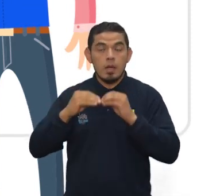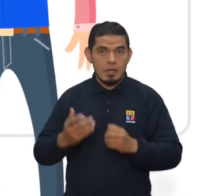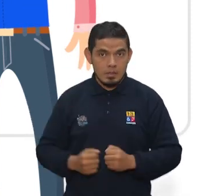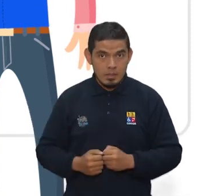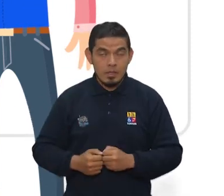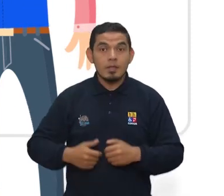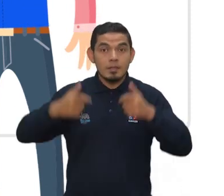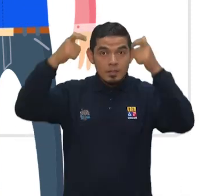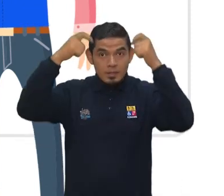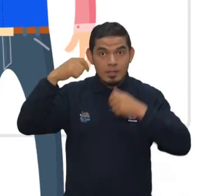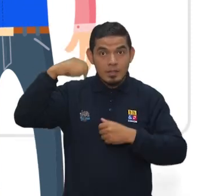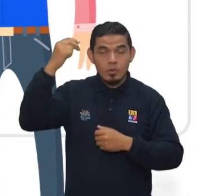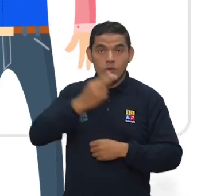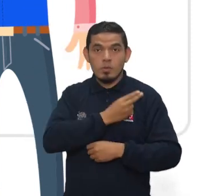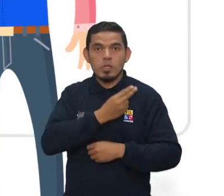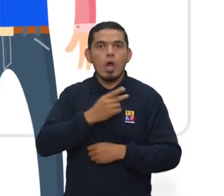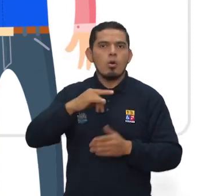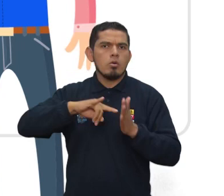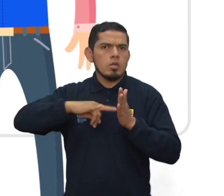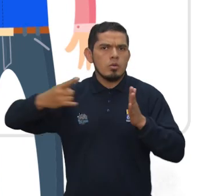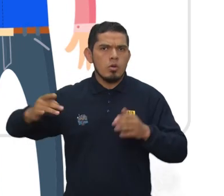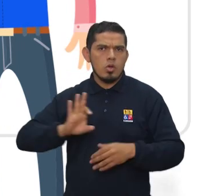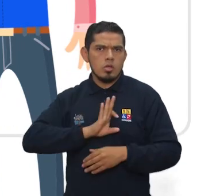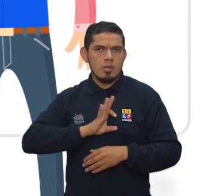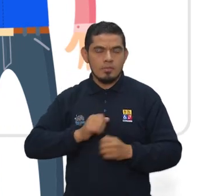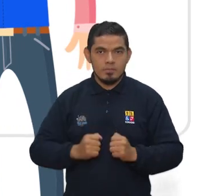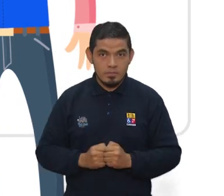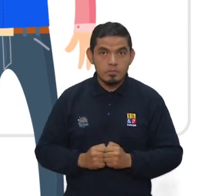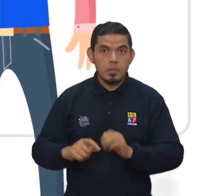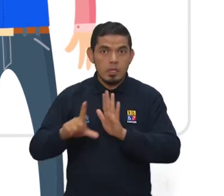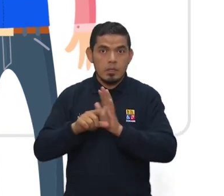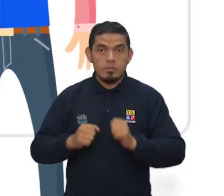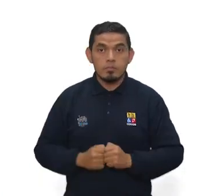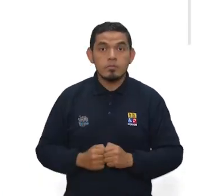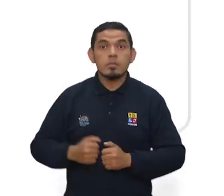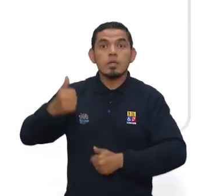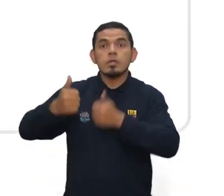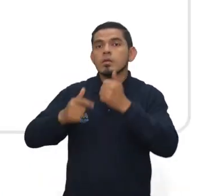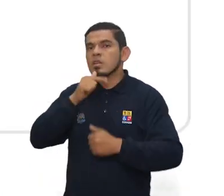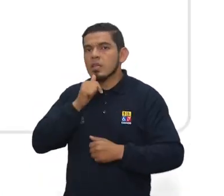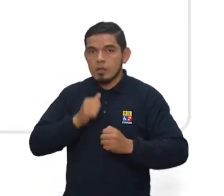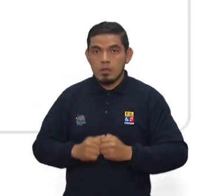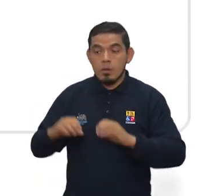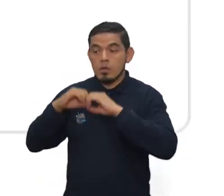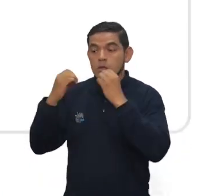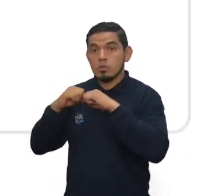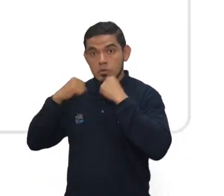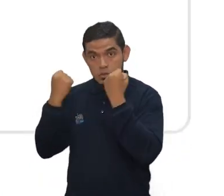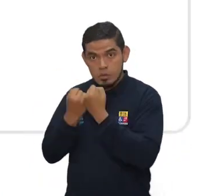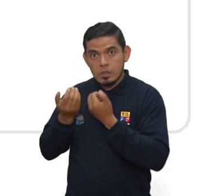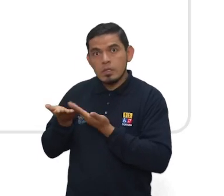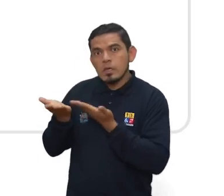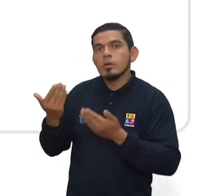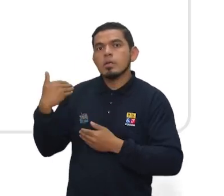títulos de tercer nivel tanto los de grado como los técnicos o tecnológicos de acuerdo a la ley. Podrán presentar postulaciones a